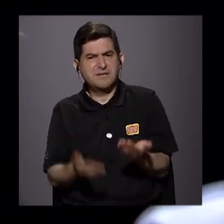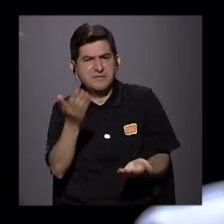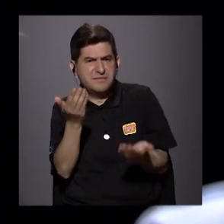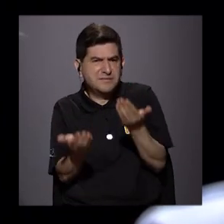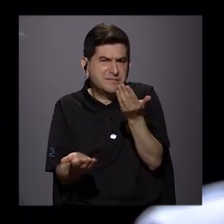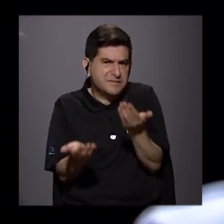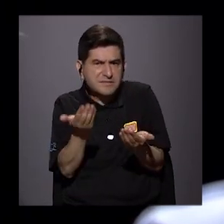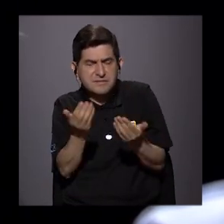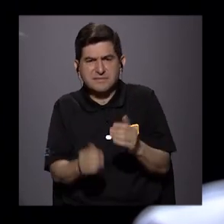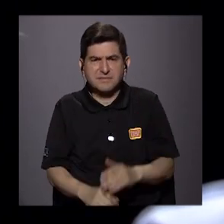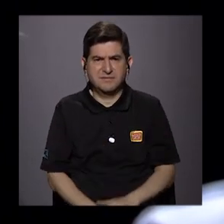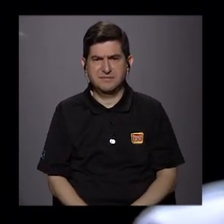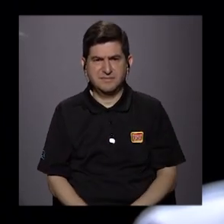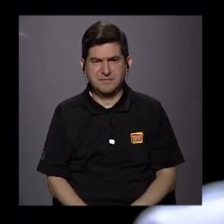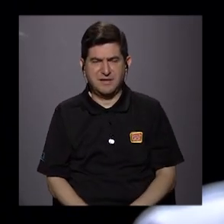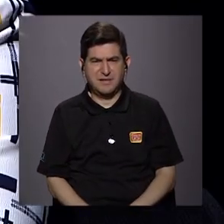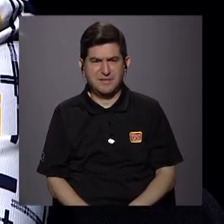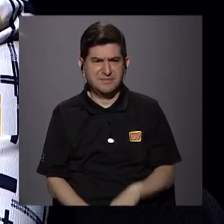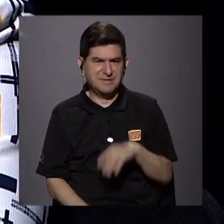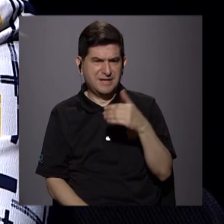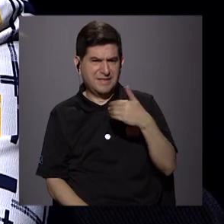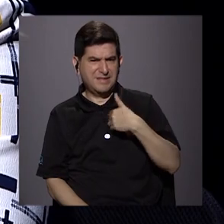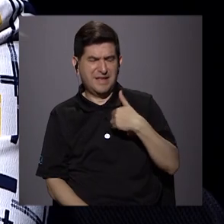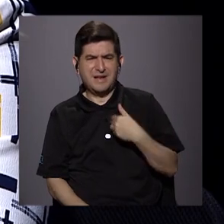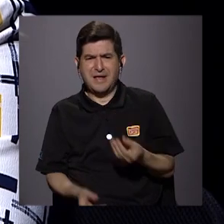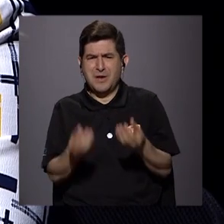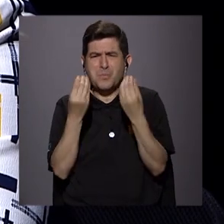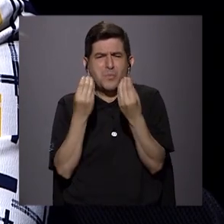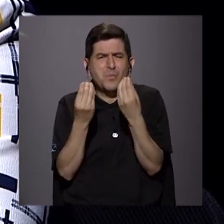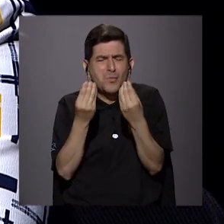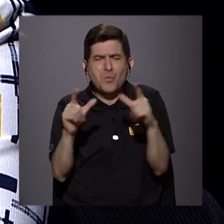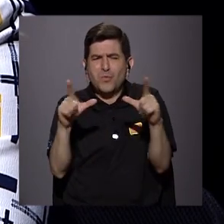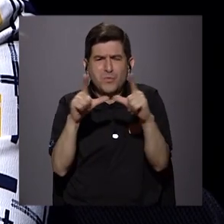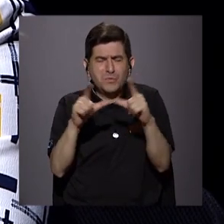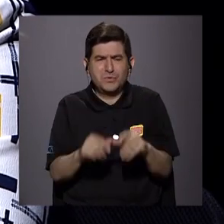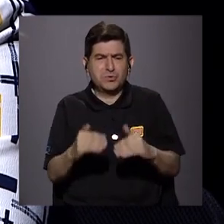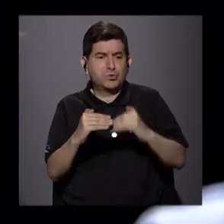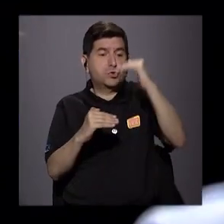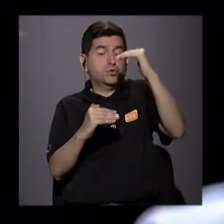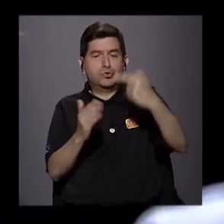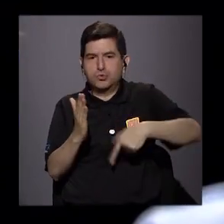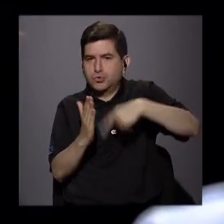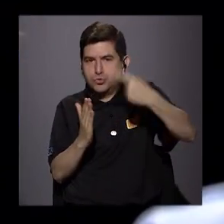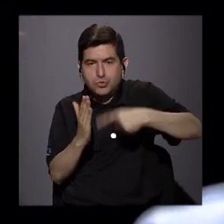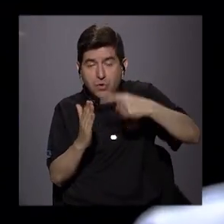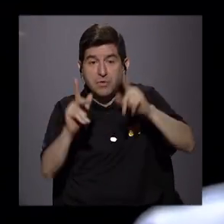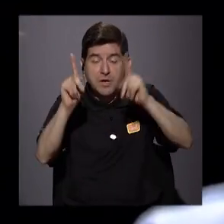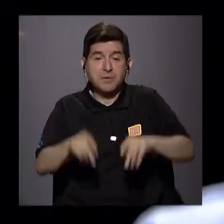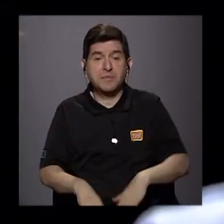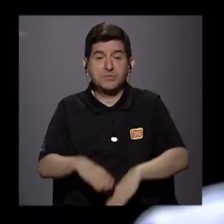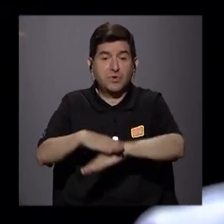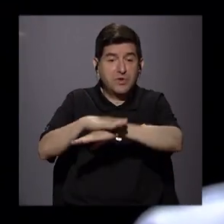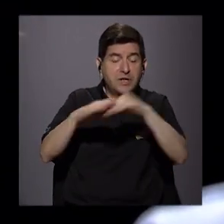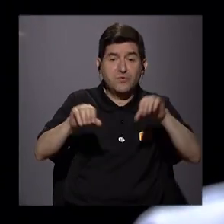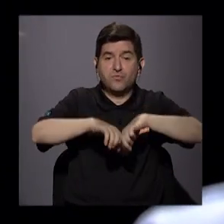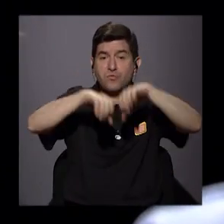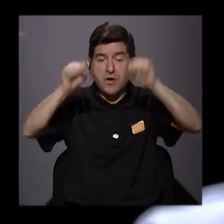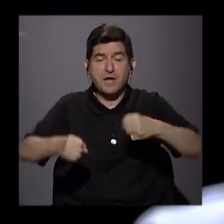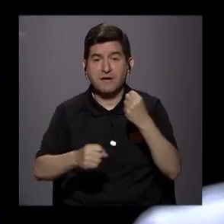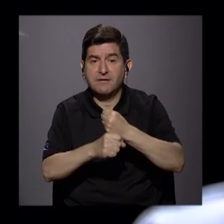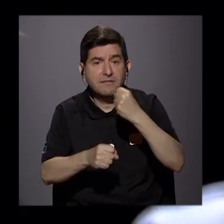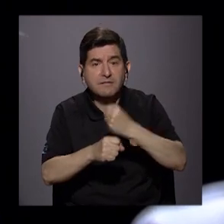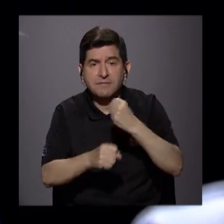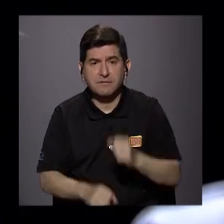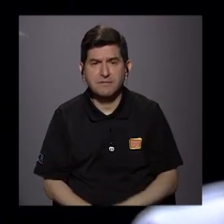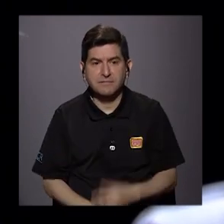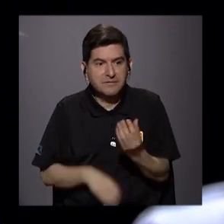algún modo de tener un exceso de títulos sobrecalificados y se quedan fuera de ese ecosistema laboral.